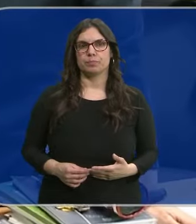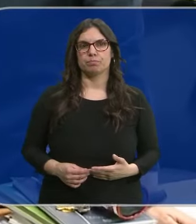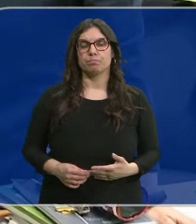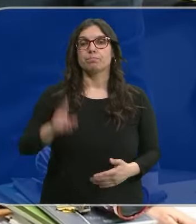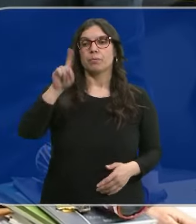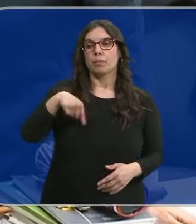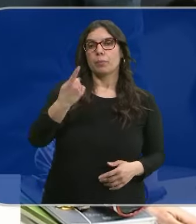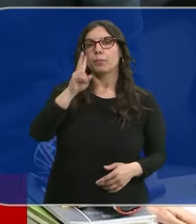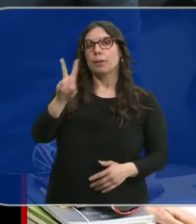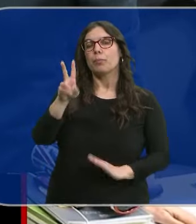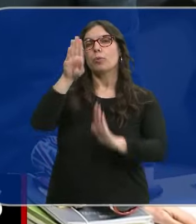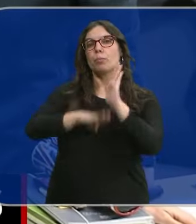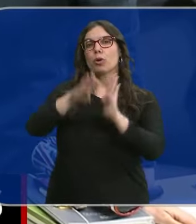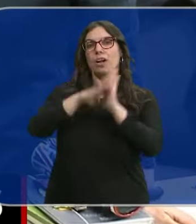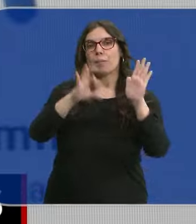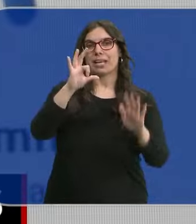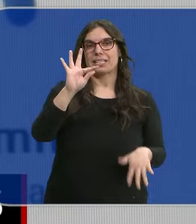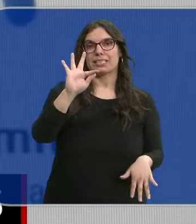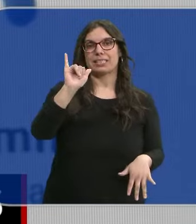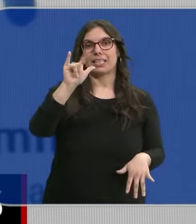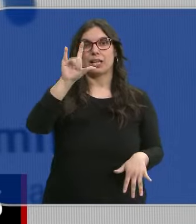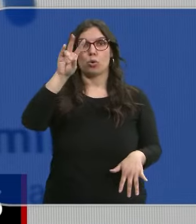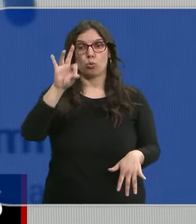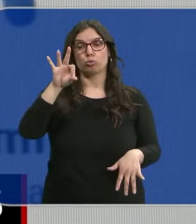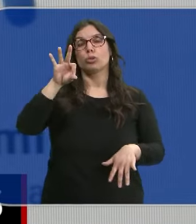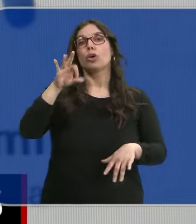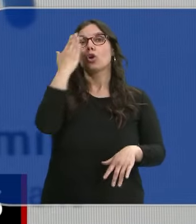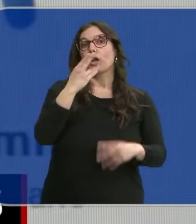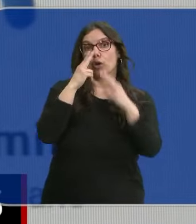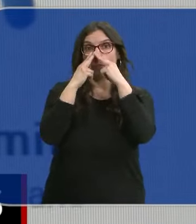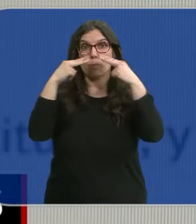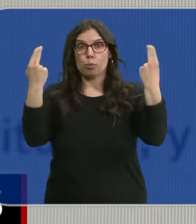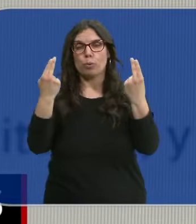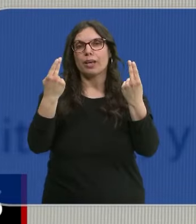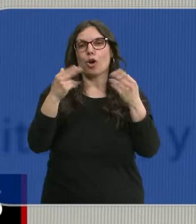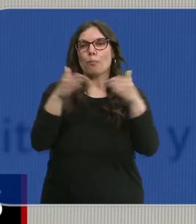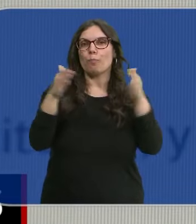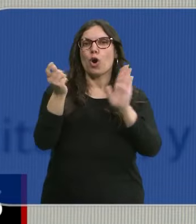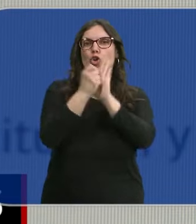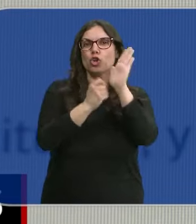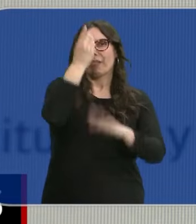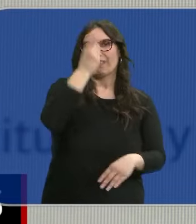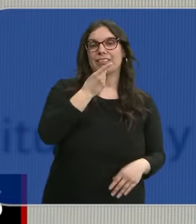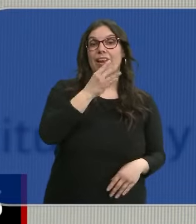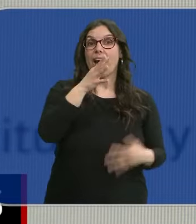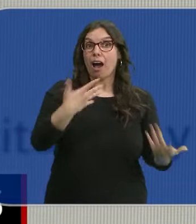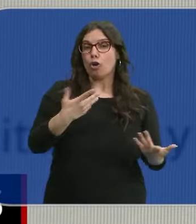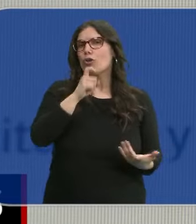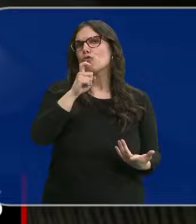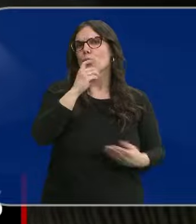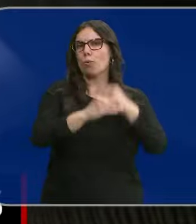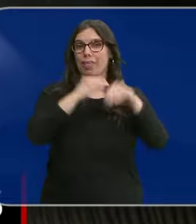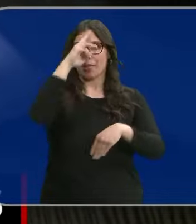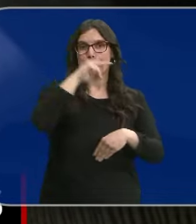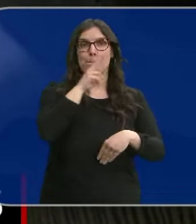También conoceremos el programa Stilus. Los colegios públicos estrenan las notas digitales. Ahora son los padres los que reciben las calificaciones